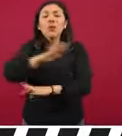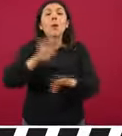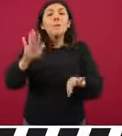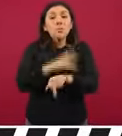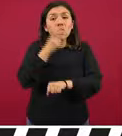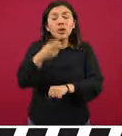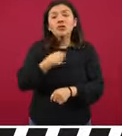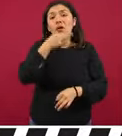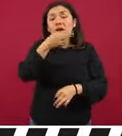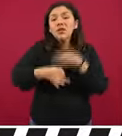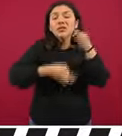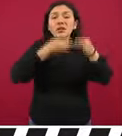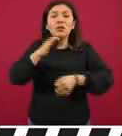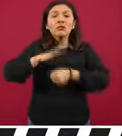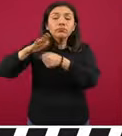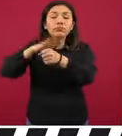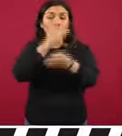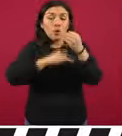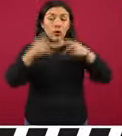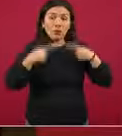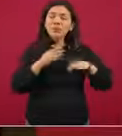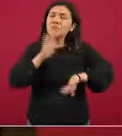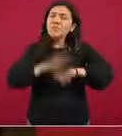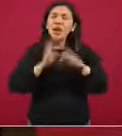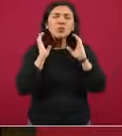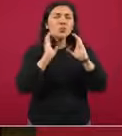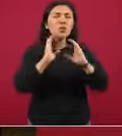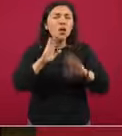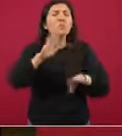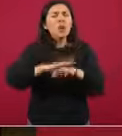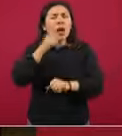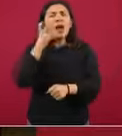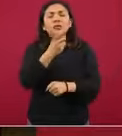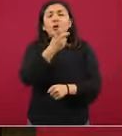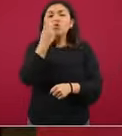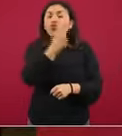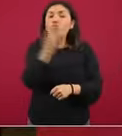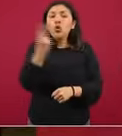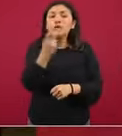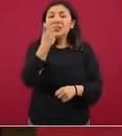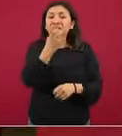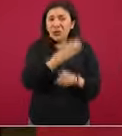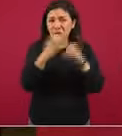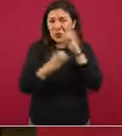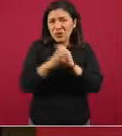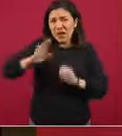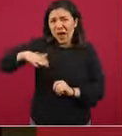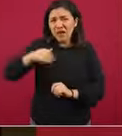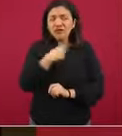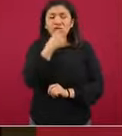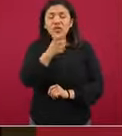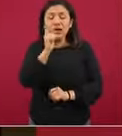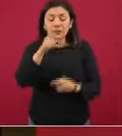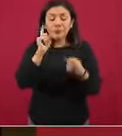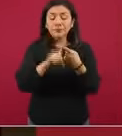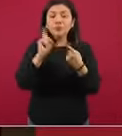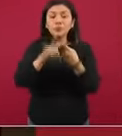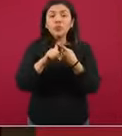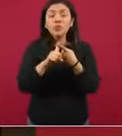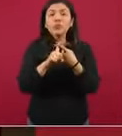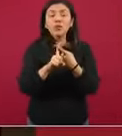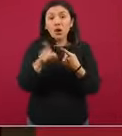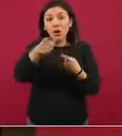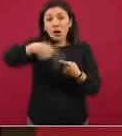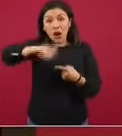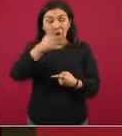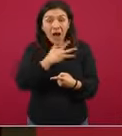el llamado de alerta a la población. Principalmente para estos dos mismos factores que los dije al principio. Uno, el